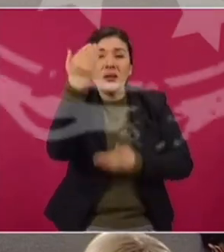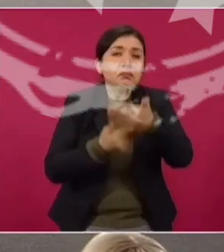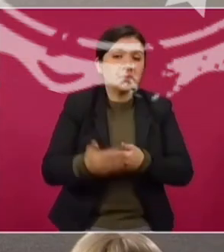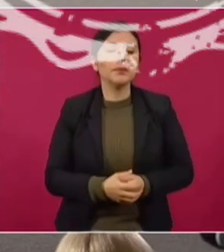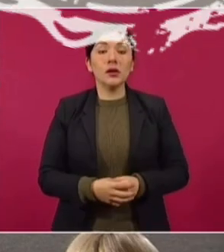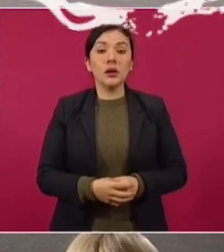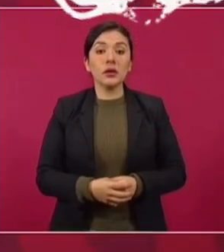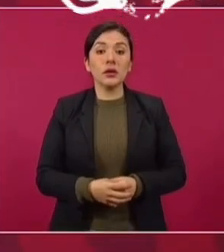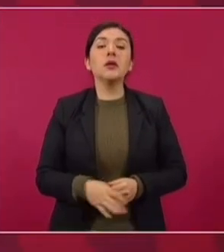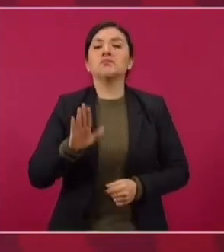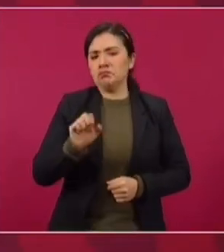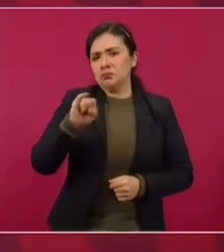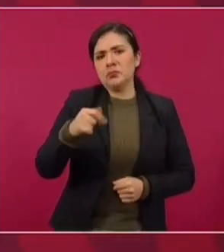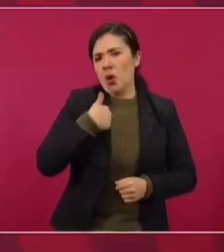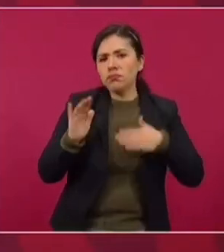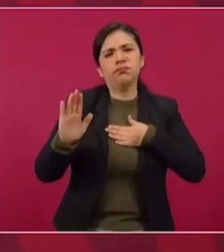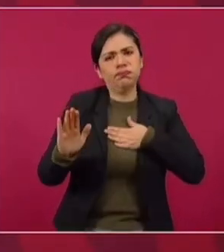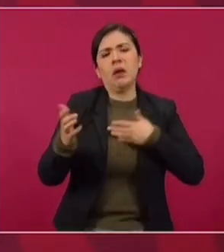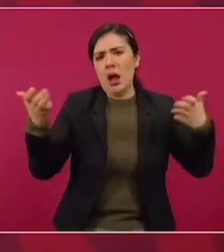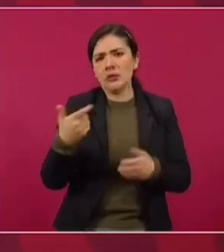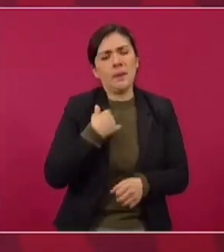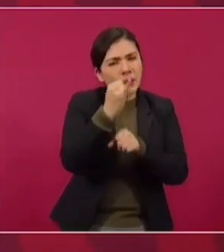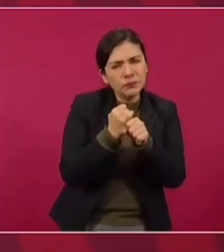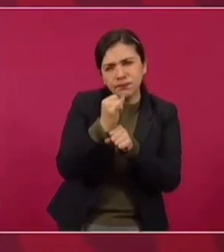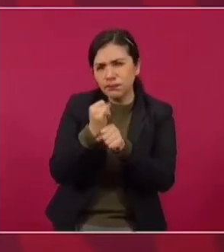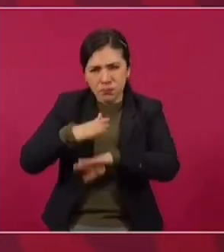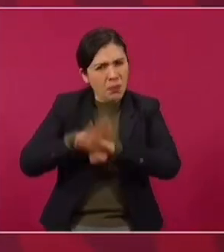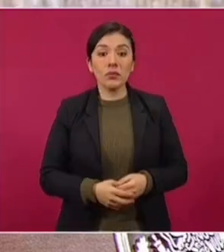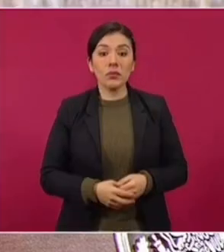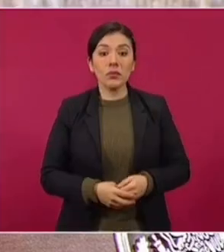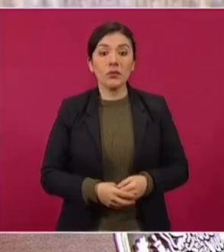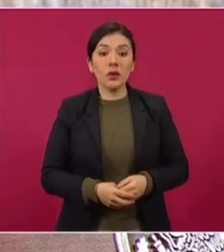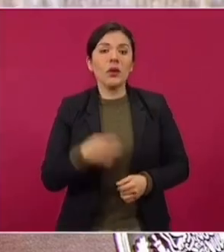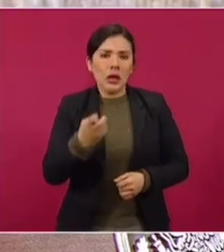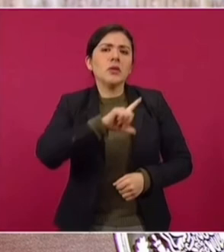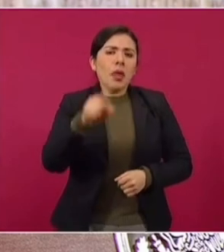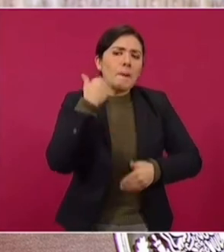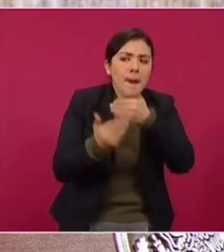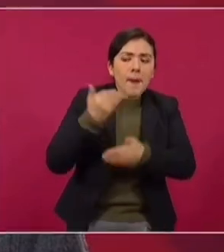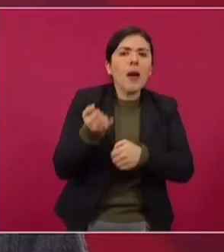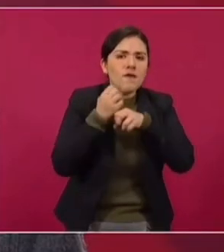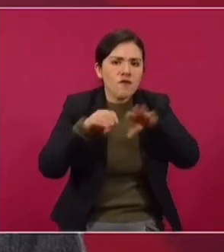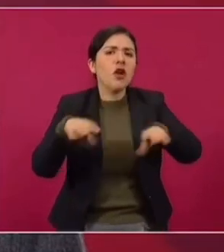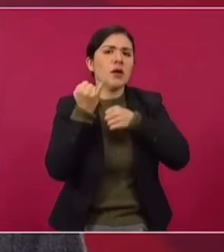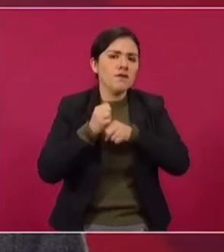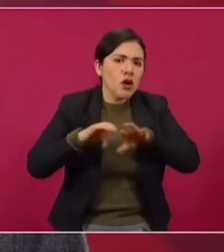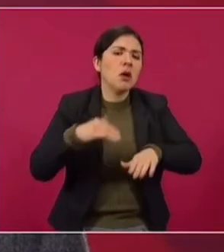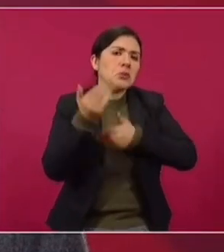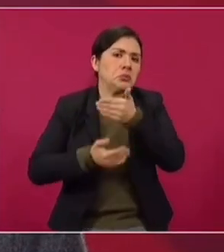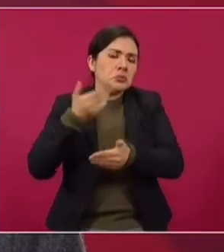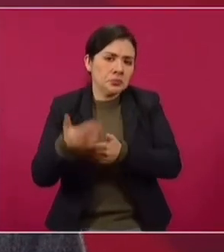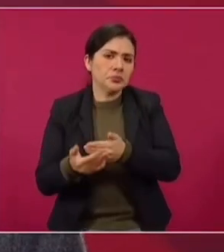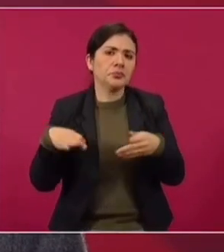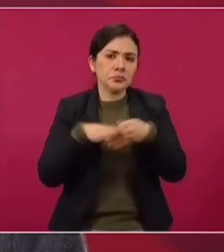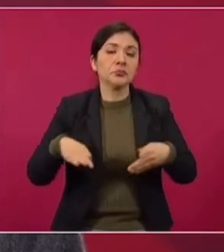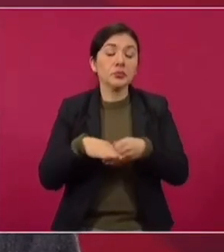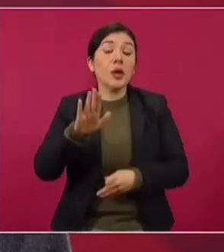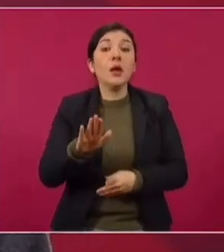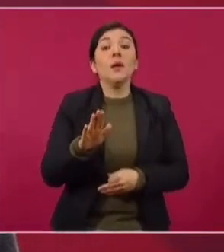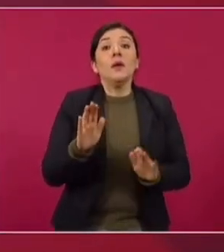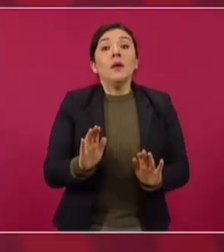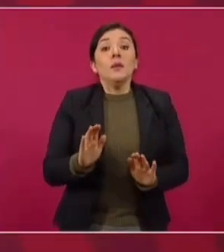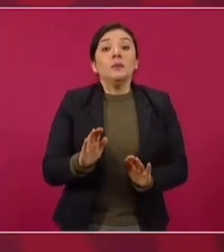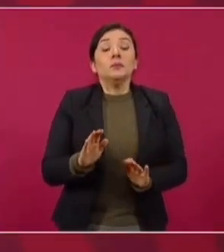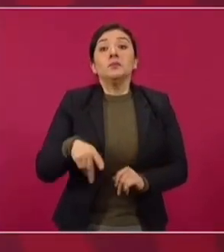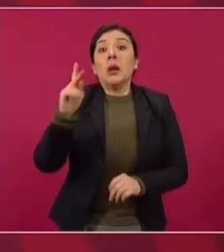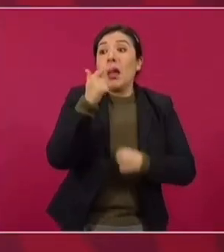Miren, vamos a cumplir con el compromiso de hacer una investigación a fondo, ya inició y les vamos a ir informando periódicamente, siempre y cuando